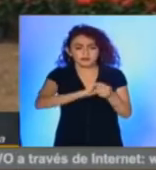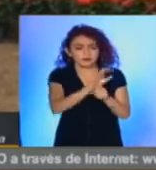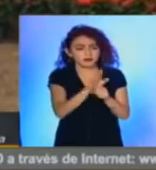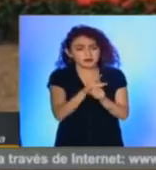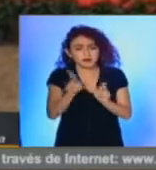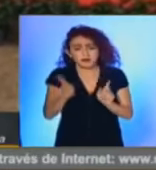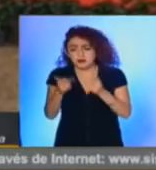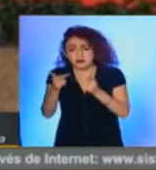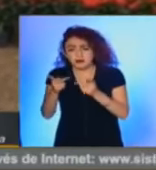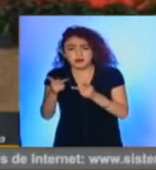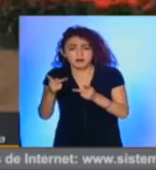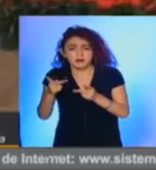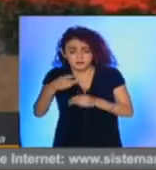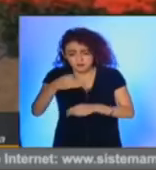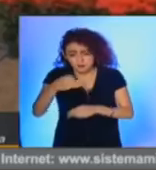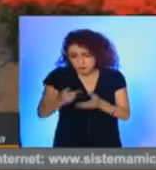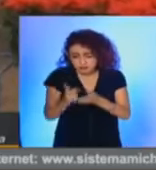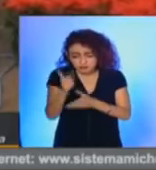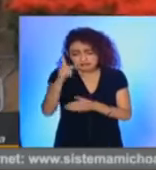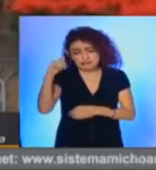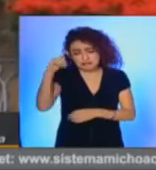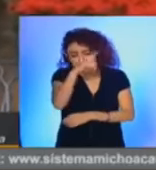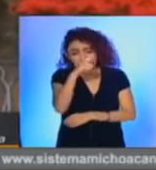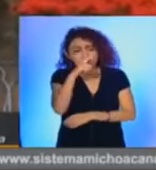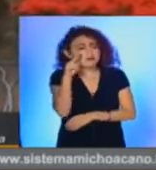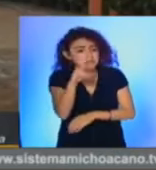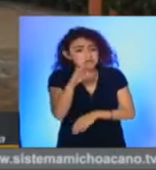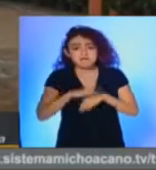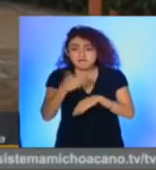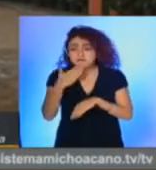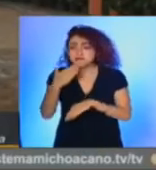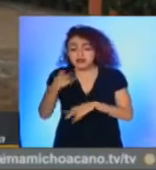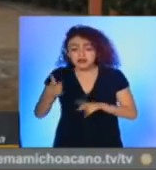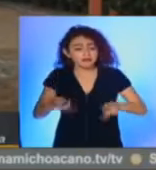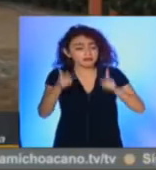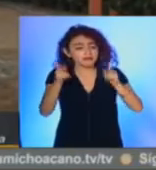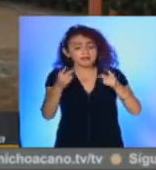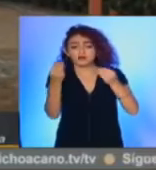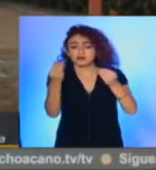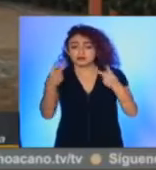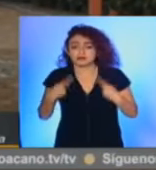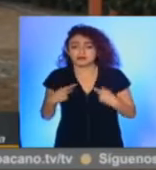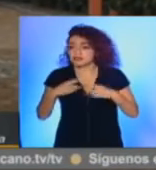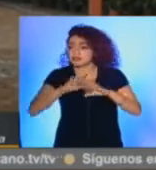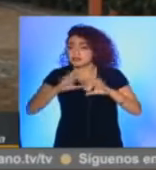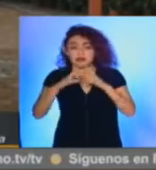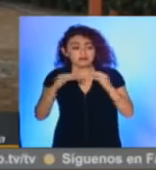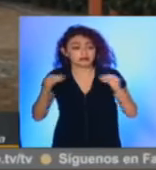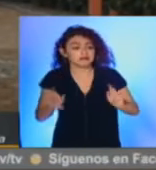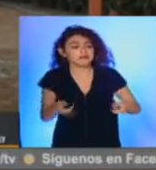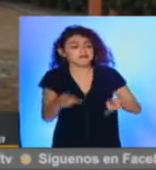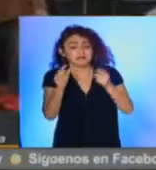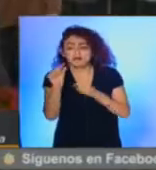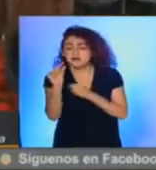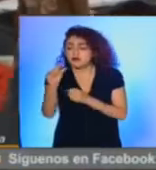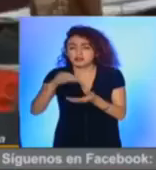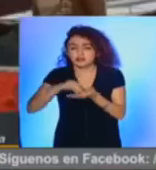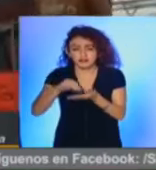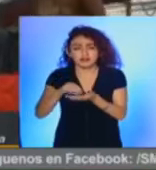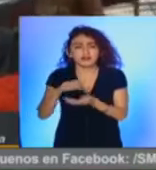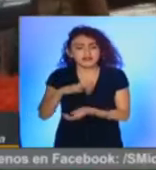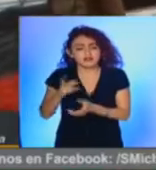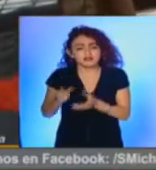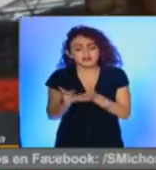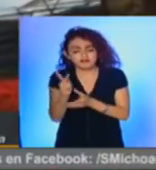la planta se nos iba a complicar, pero no fue así. Hemos vendido muy bien, muchos ya terminaron su producción y son pocos los que aún tienen